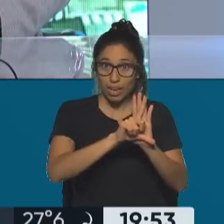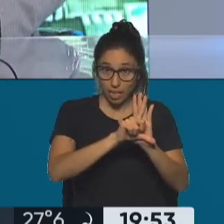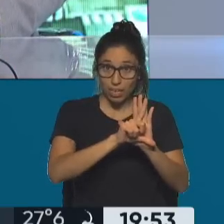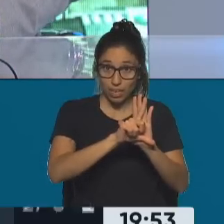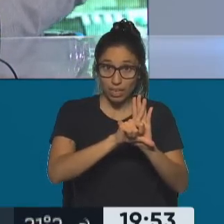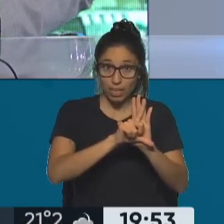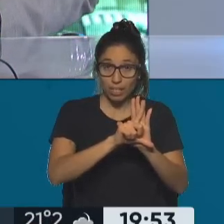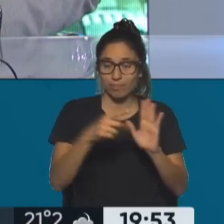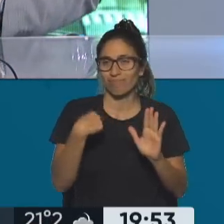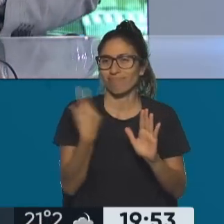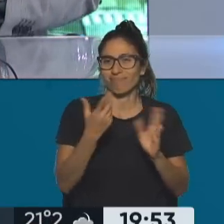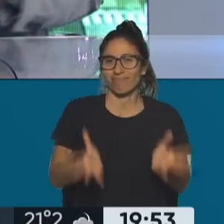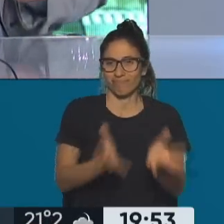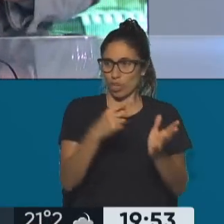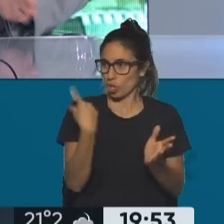aprobada en el año 2006,